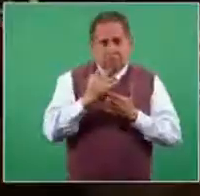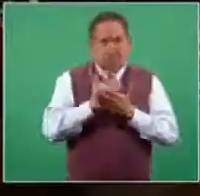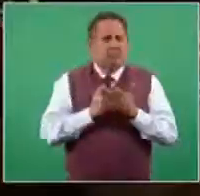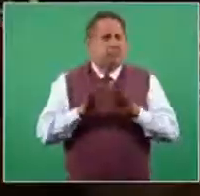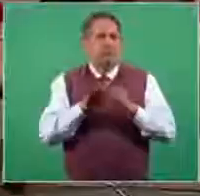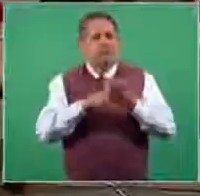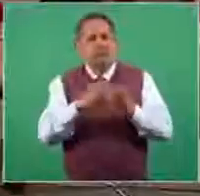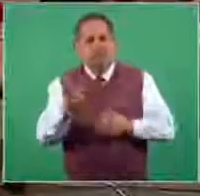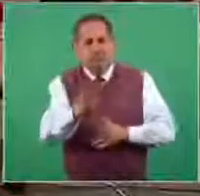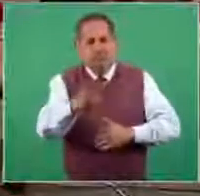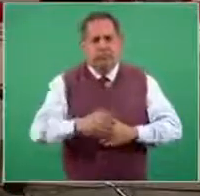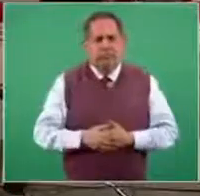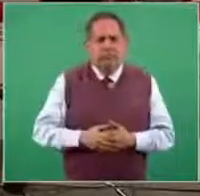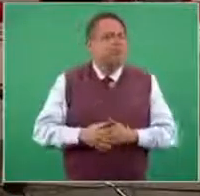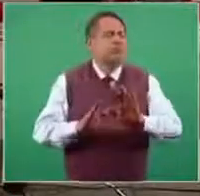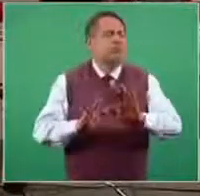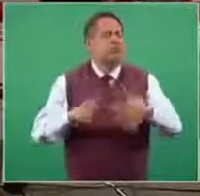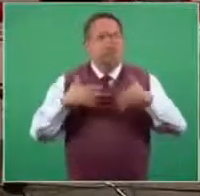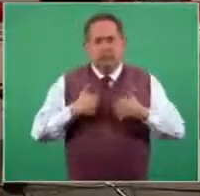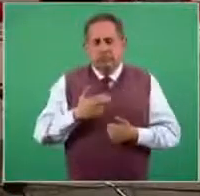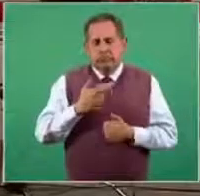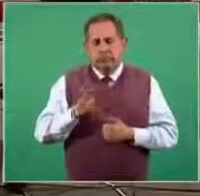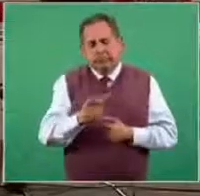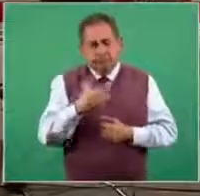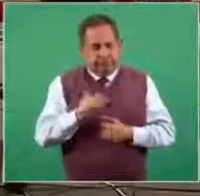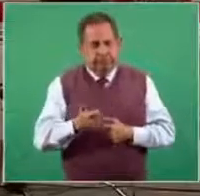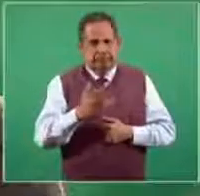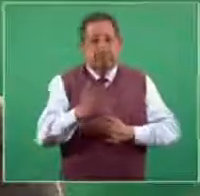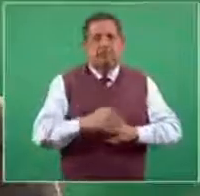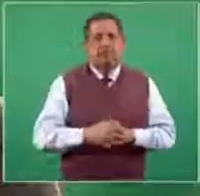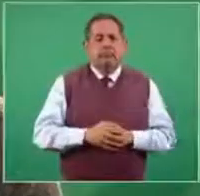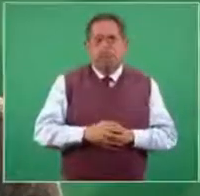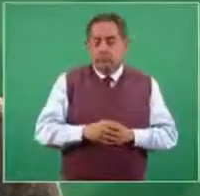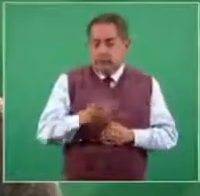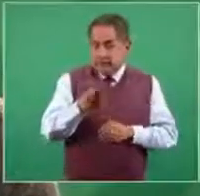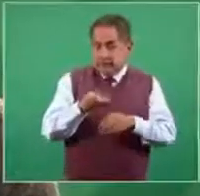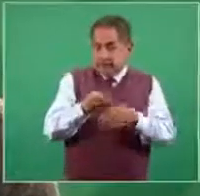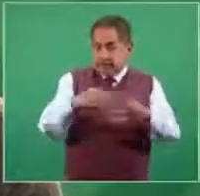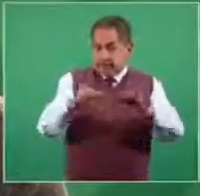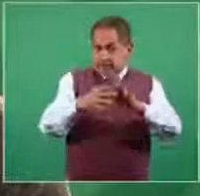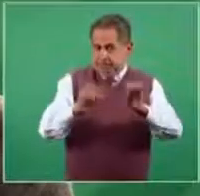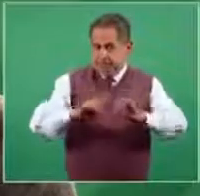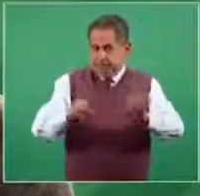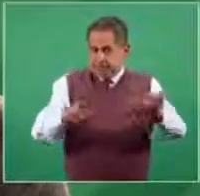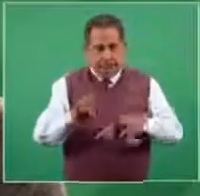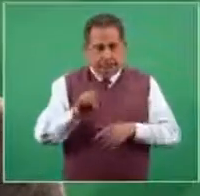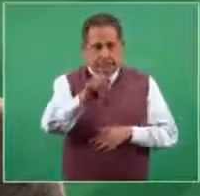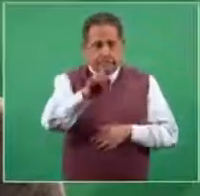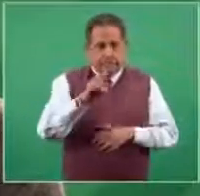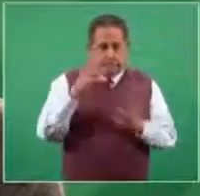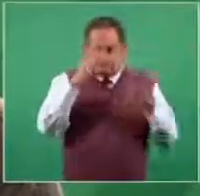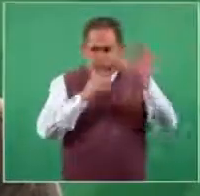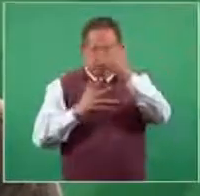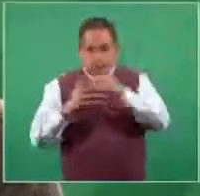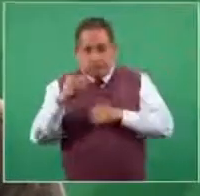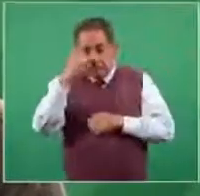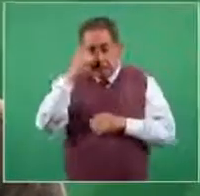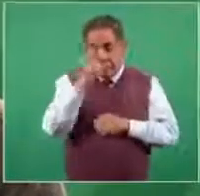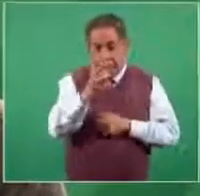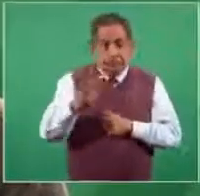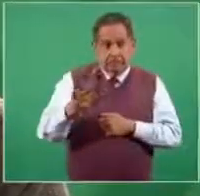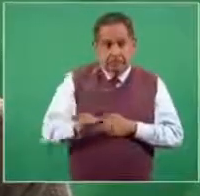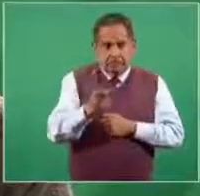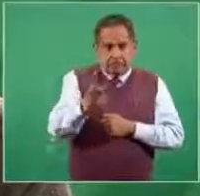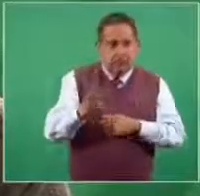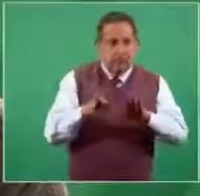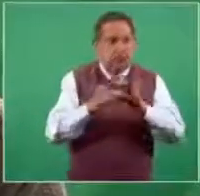Por eso le pregunté. Ya, ahora ya le entendí a lo que se refiere. Muy importante distinguirlo, que nadie se vaya a quedar con la impresión por esta pregunta